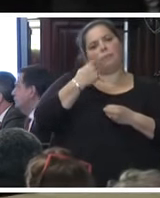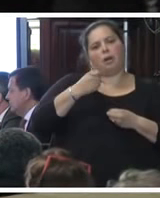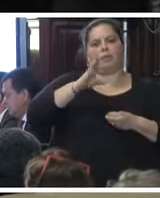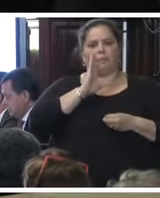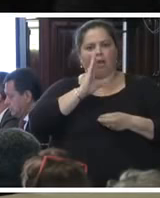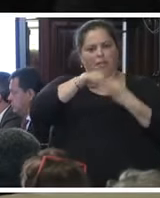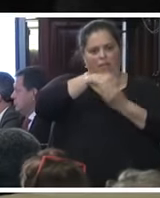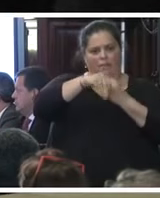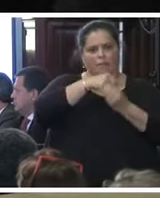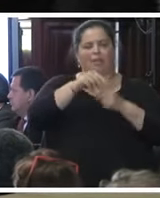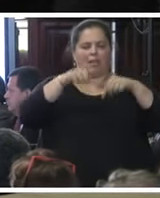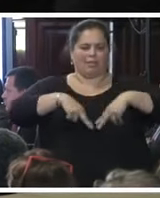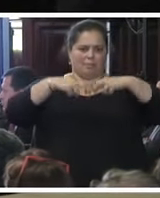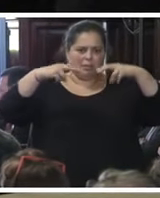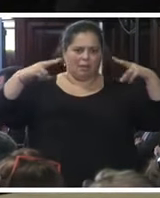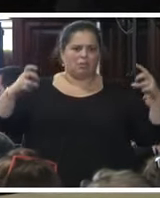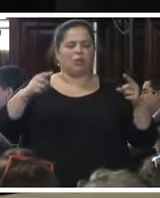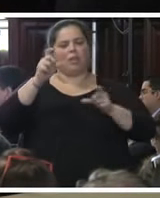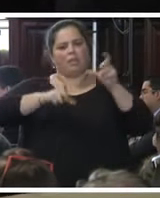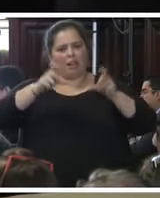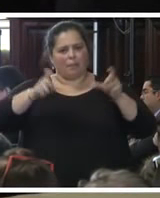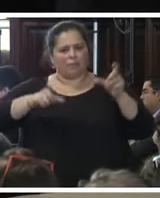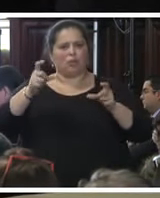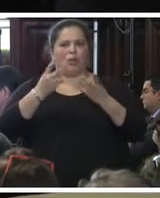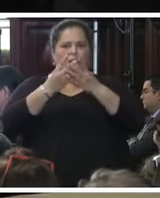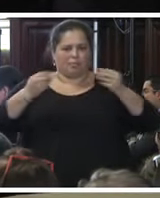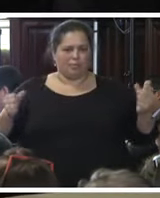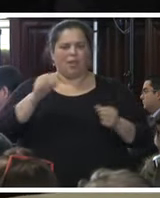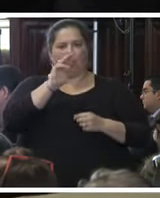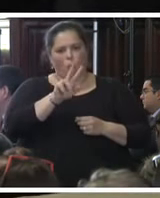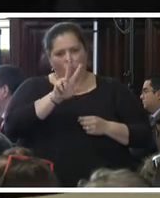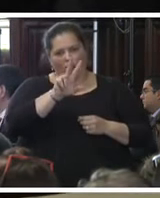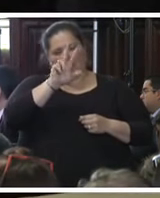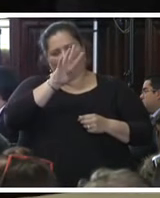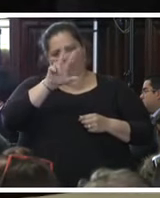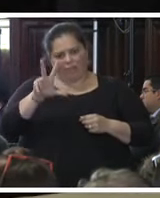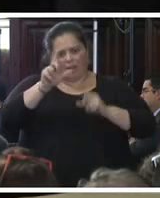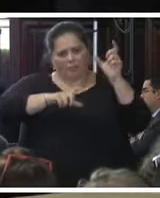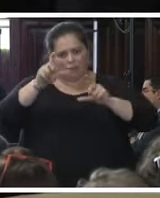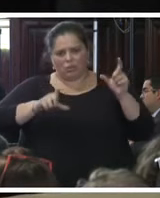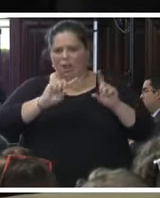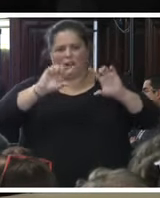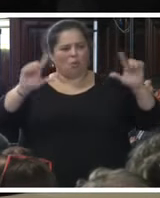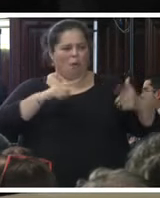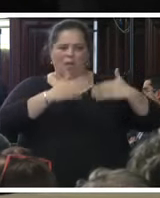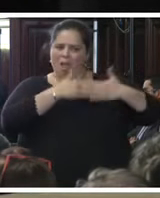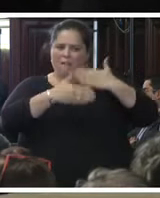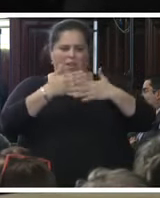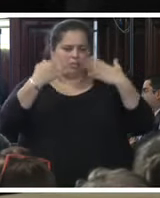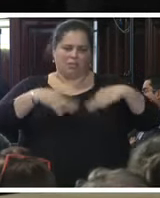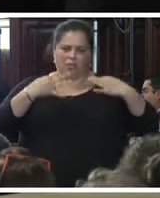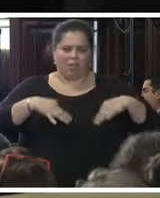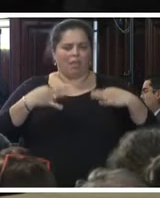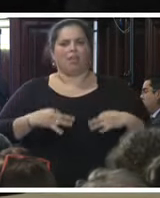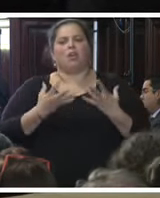que las investigaciones sobre el paradero de los 43 en efecto no presentan avances sustanciales al día de hoy. Por ello, queremos